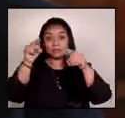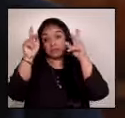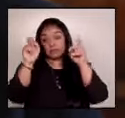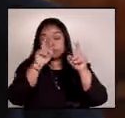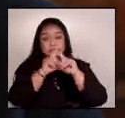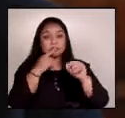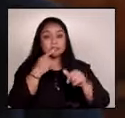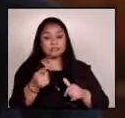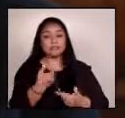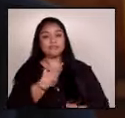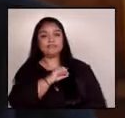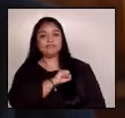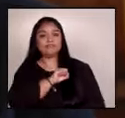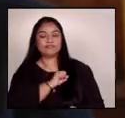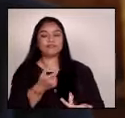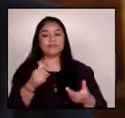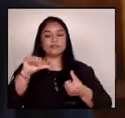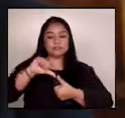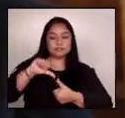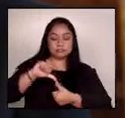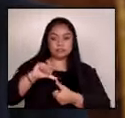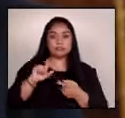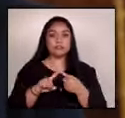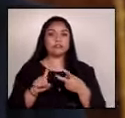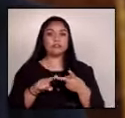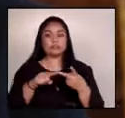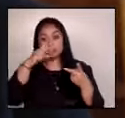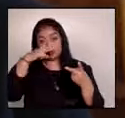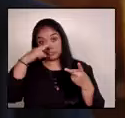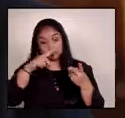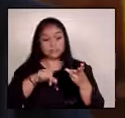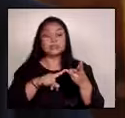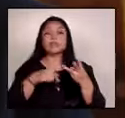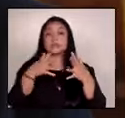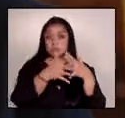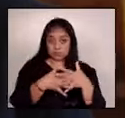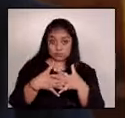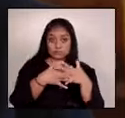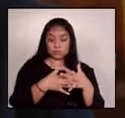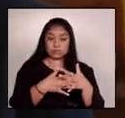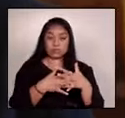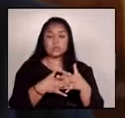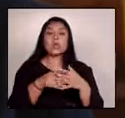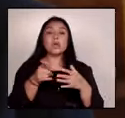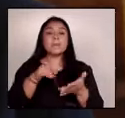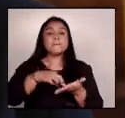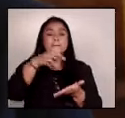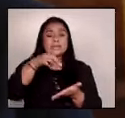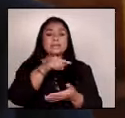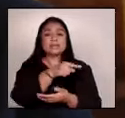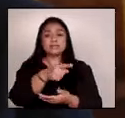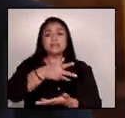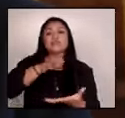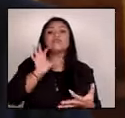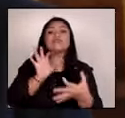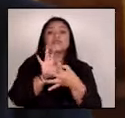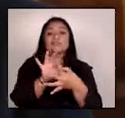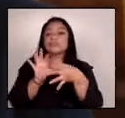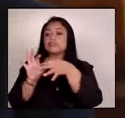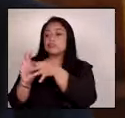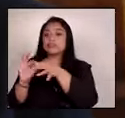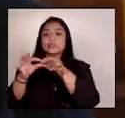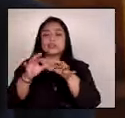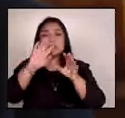con nuestros hermanos centroamericanos, con México y con Estados Unidos, países con quienes vínculos de todo tipo,